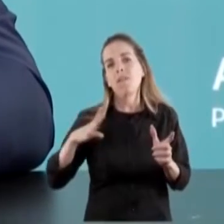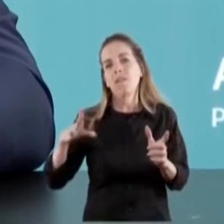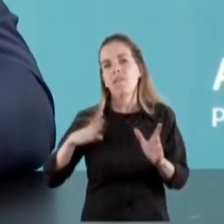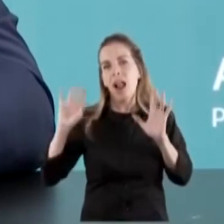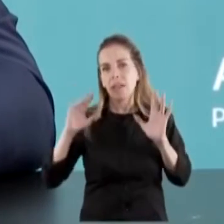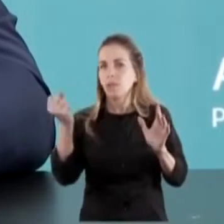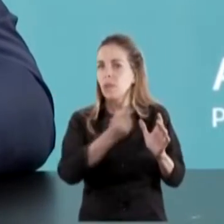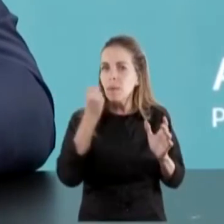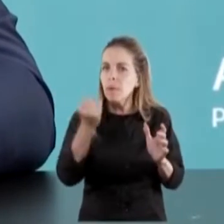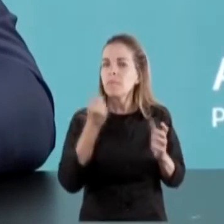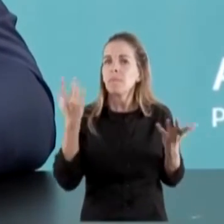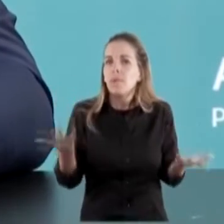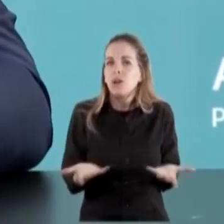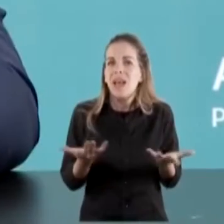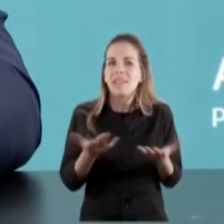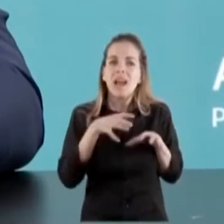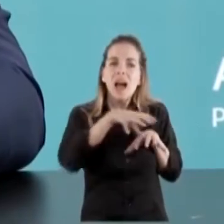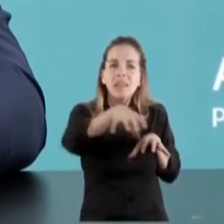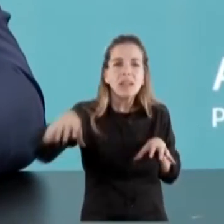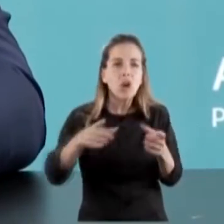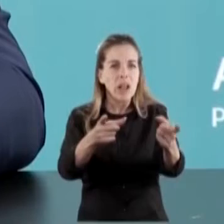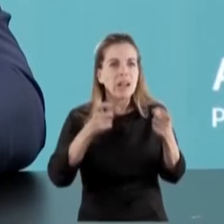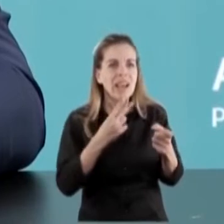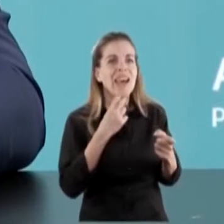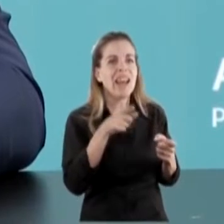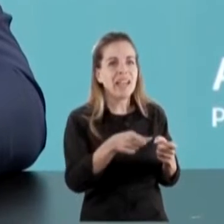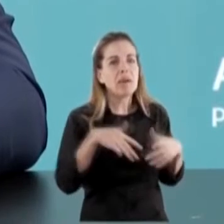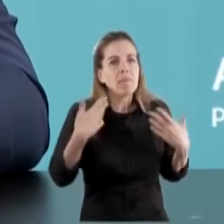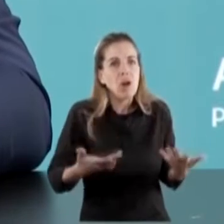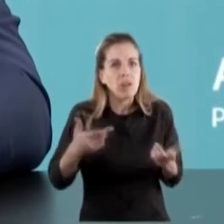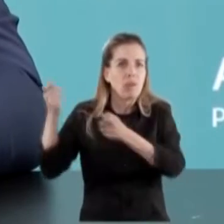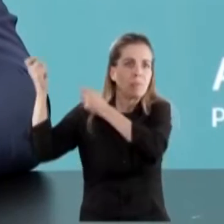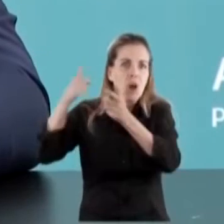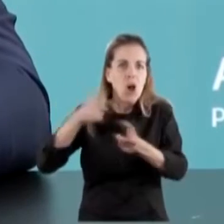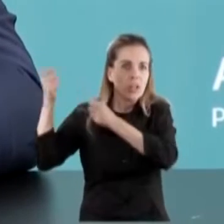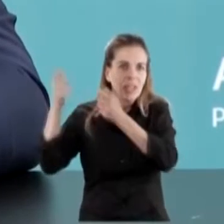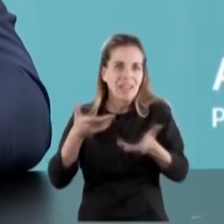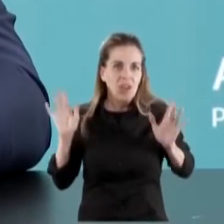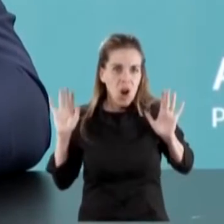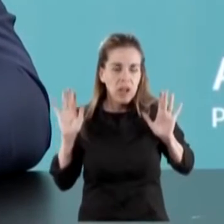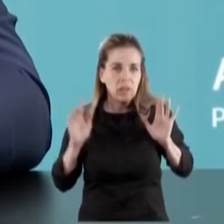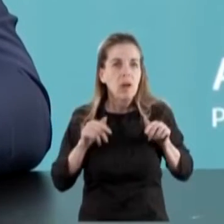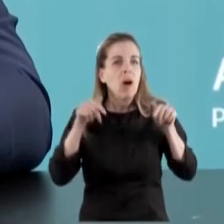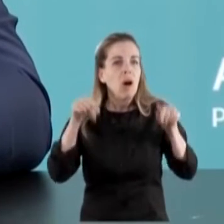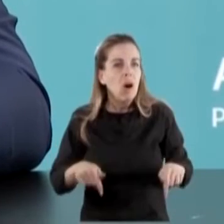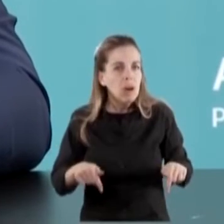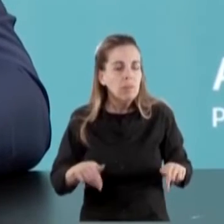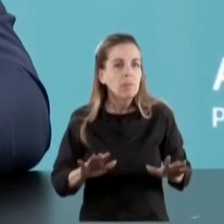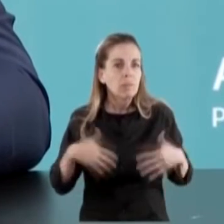priorizar determinados sectores. Y va en esta dirección. Por eso hoy lo que se está